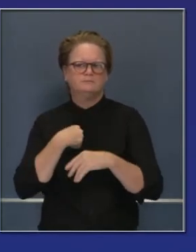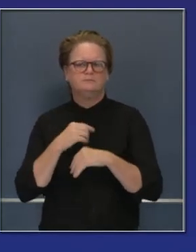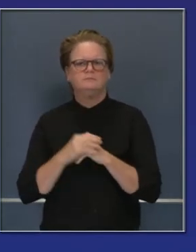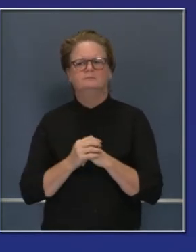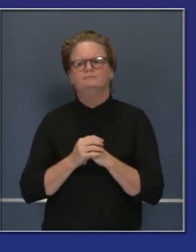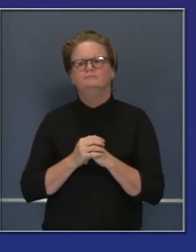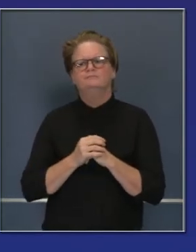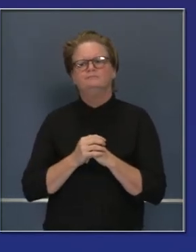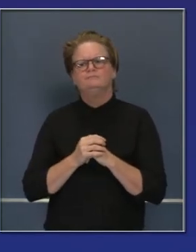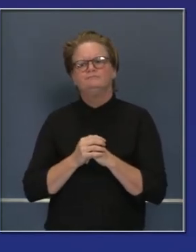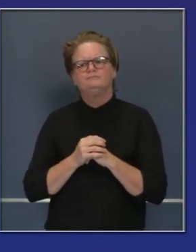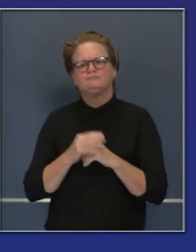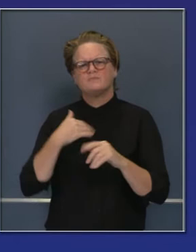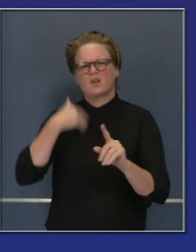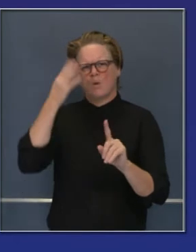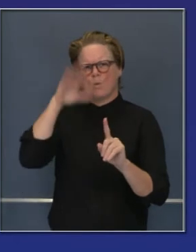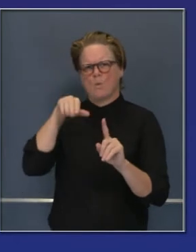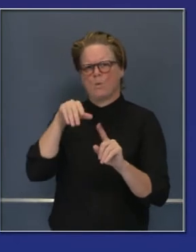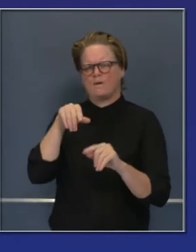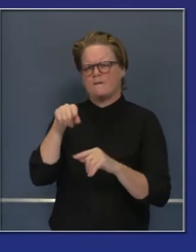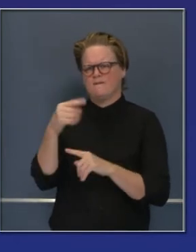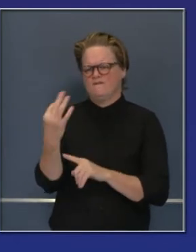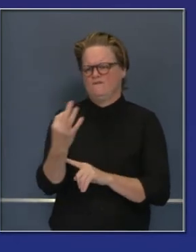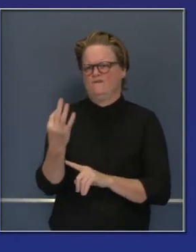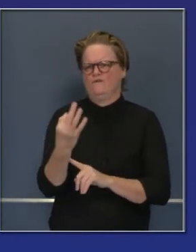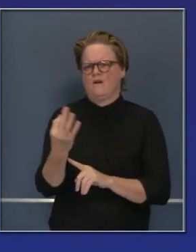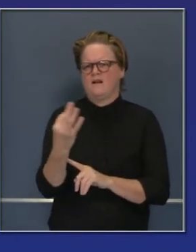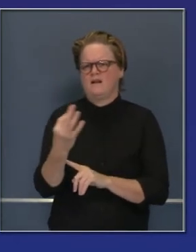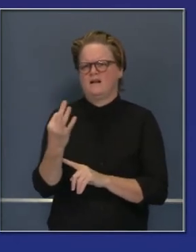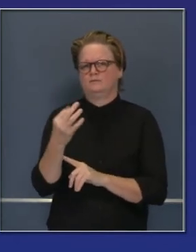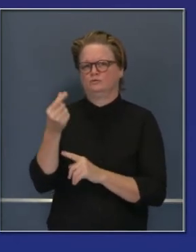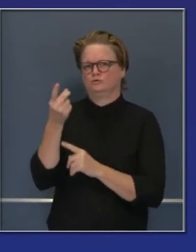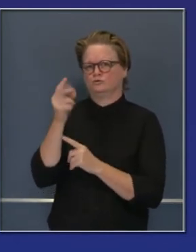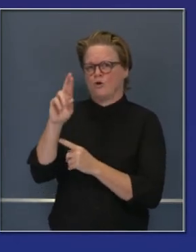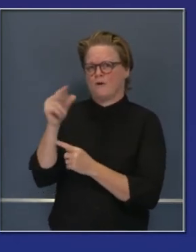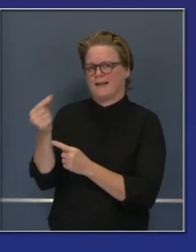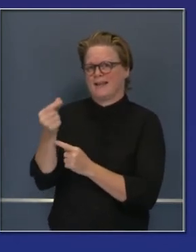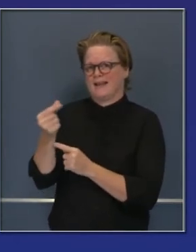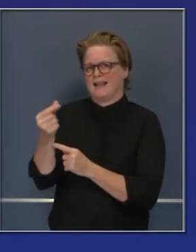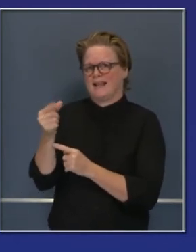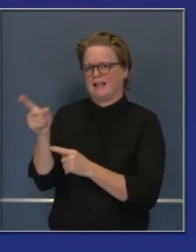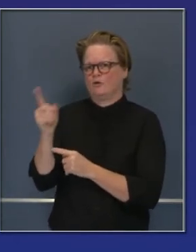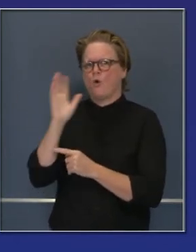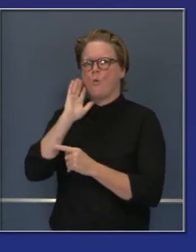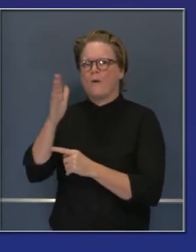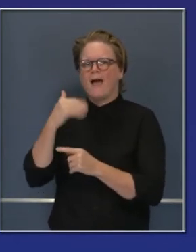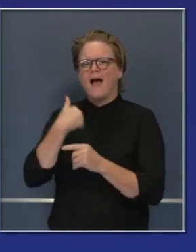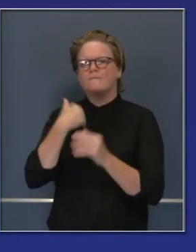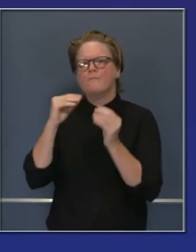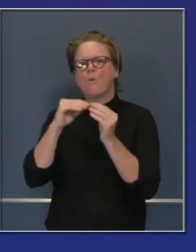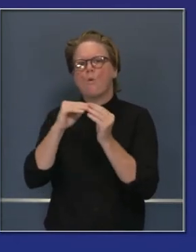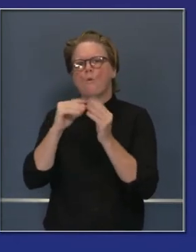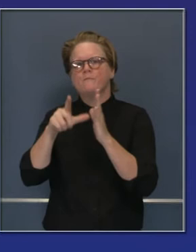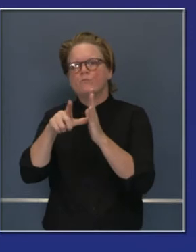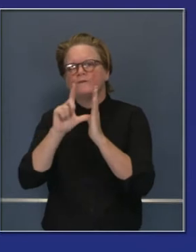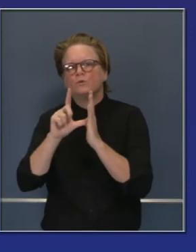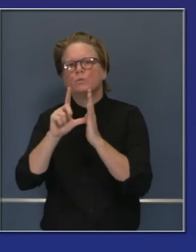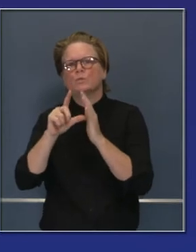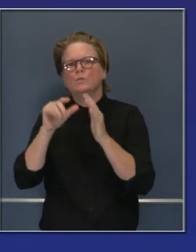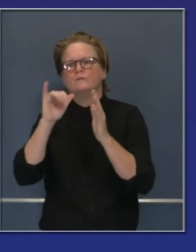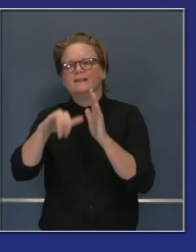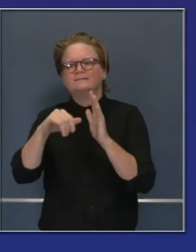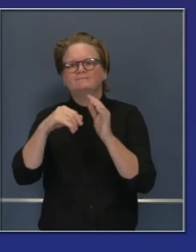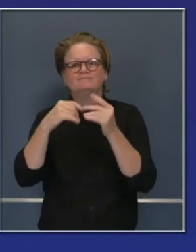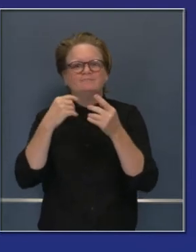abiertos y anticipo yo que para el viernes, de hecho, que el doctor Galley estará haciendo la presentación sobre el